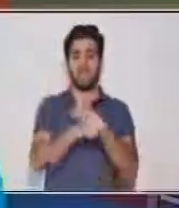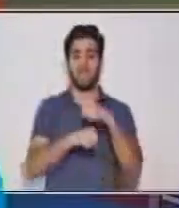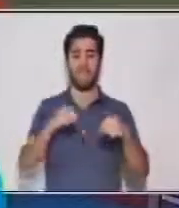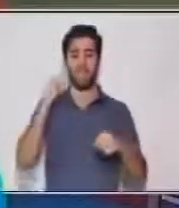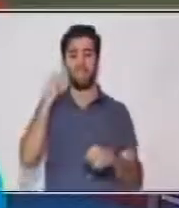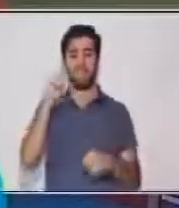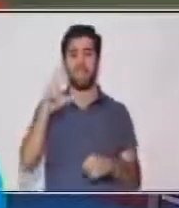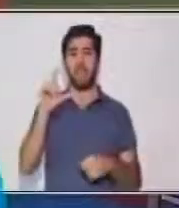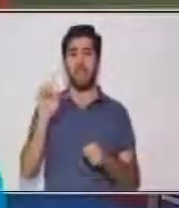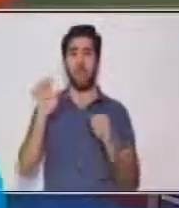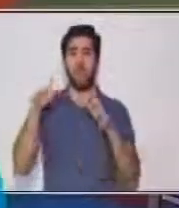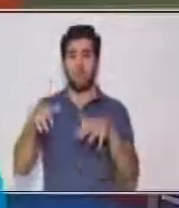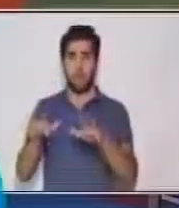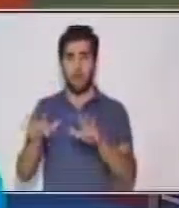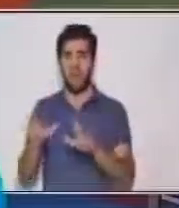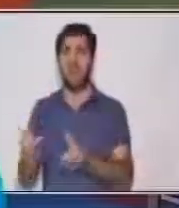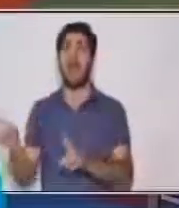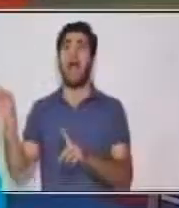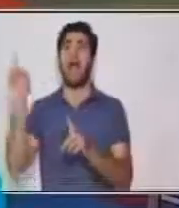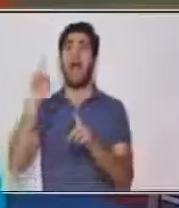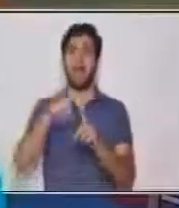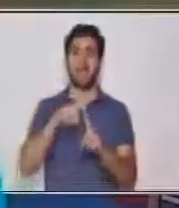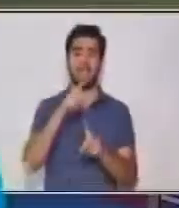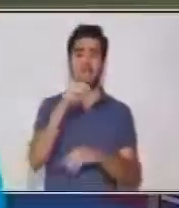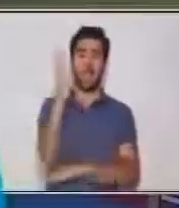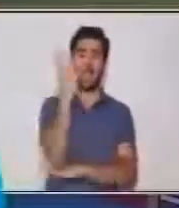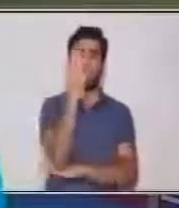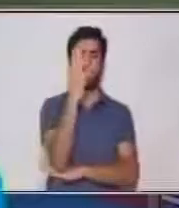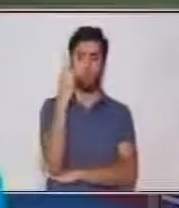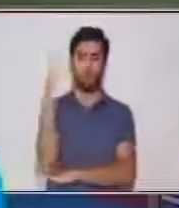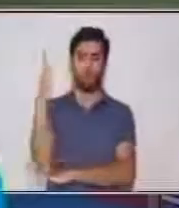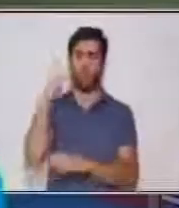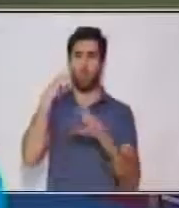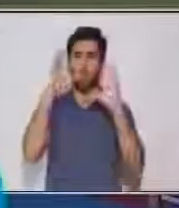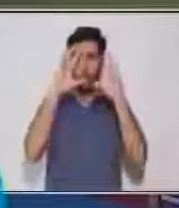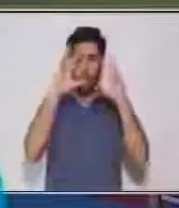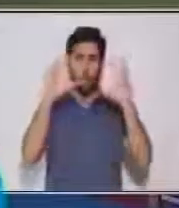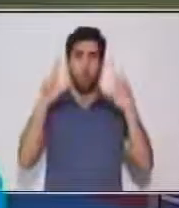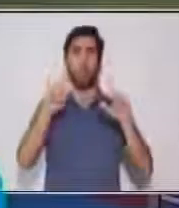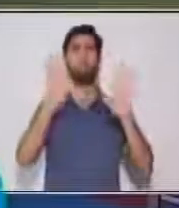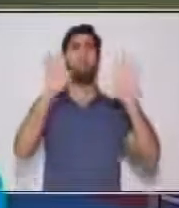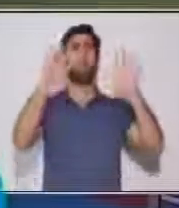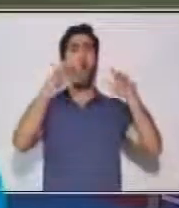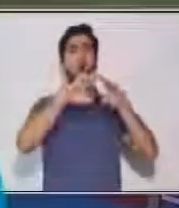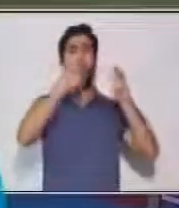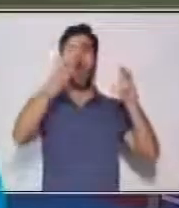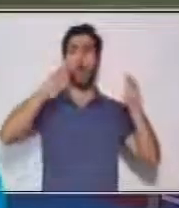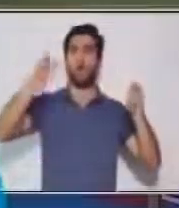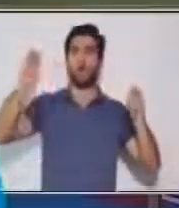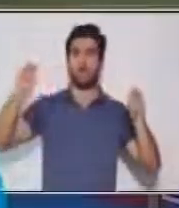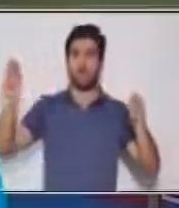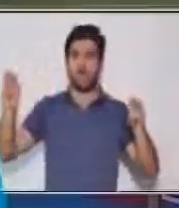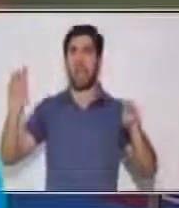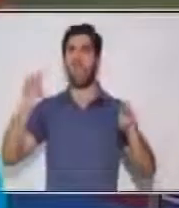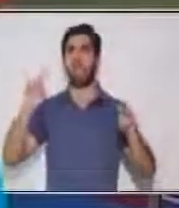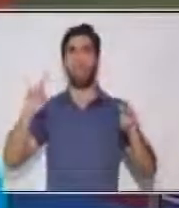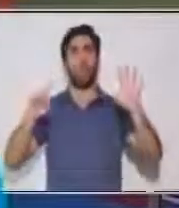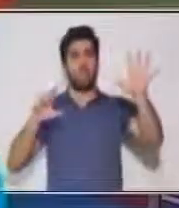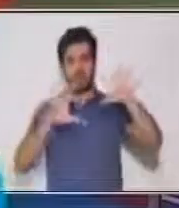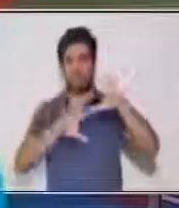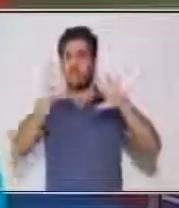¿Hasta los bosques nublados de la alta montaña? ¿Tú eres del altiplano? ¿Tú sabes qué son los bosques nublados?